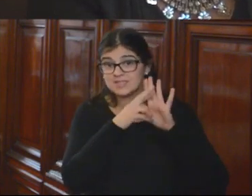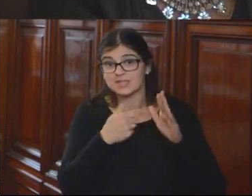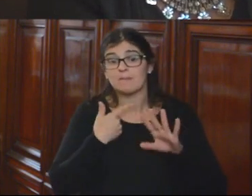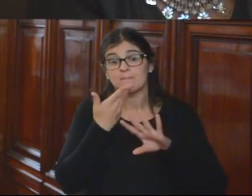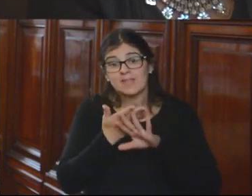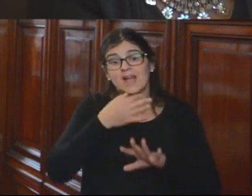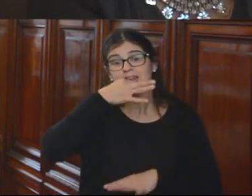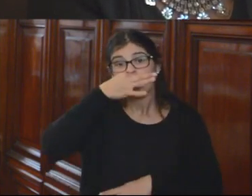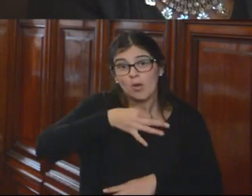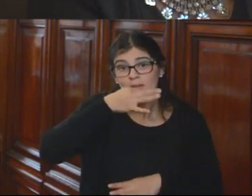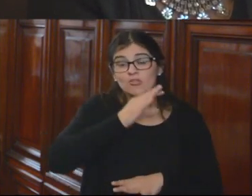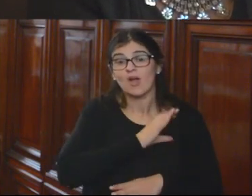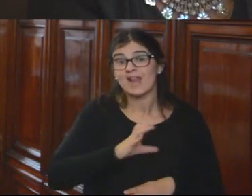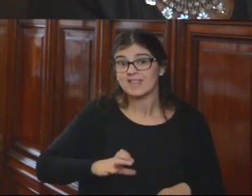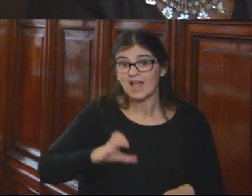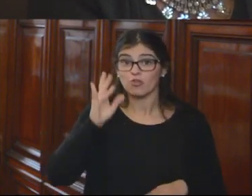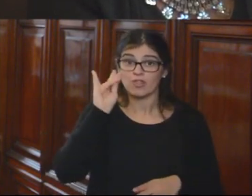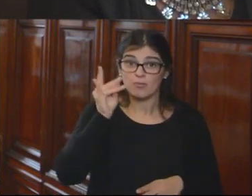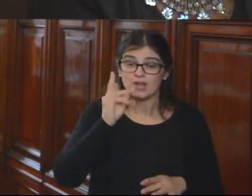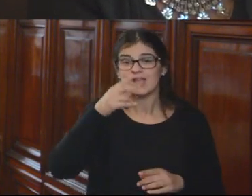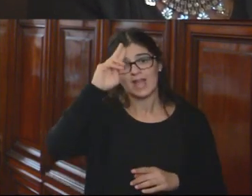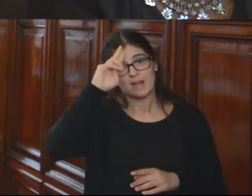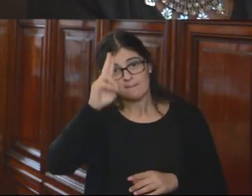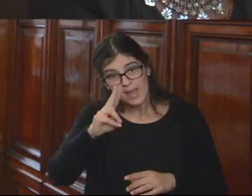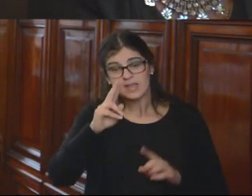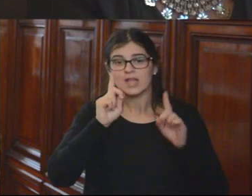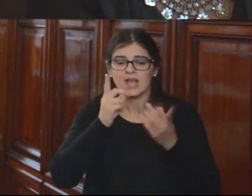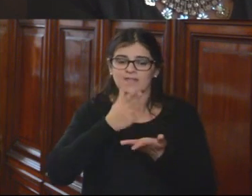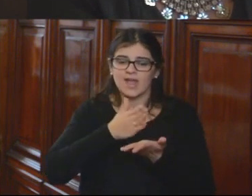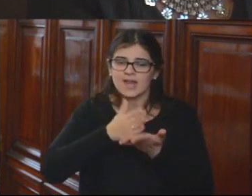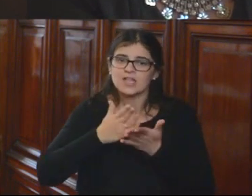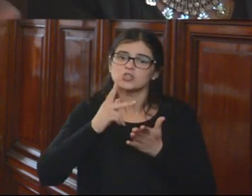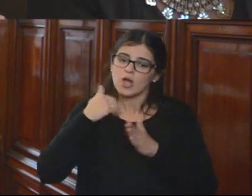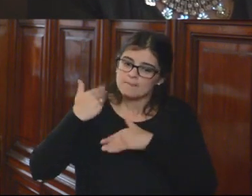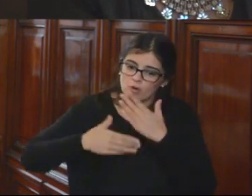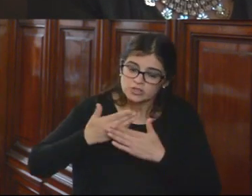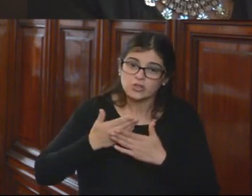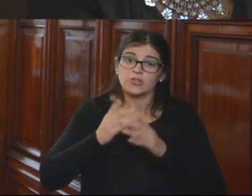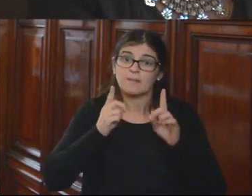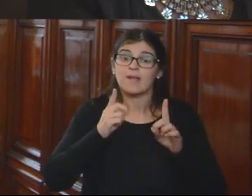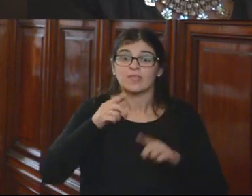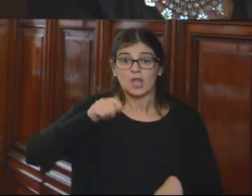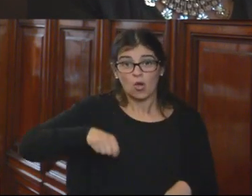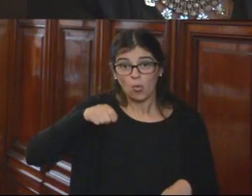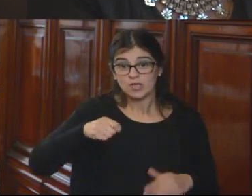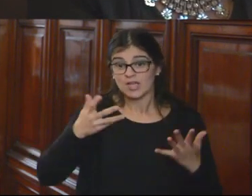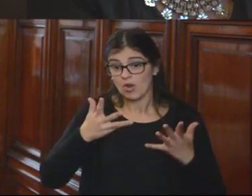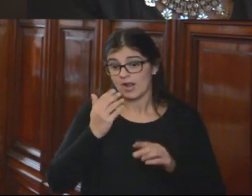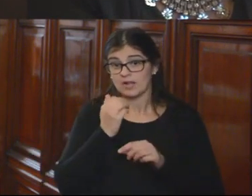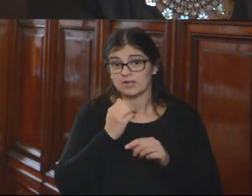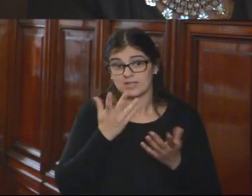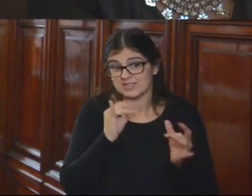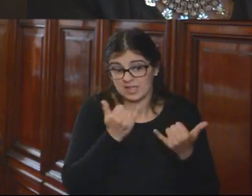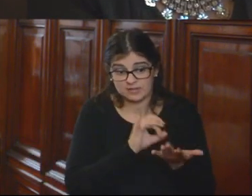se recomiende al Estado boliviano que respete el derecho al debido proceso, tanto de los jueces actualmente despedidos,